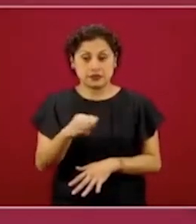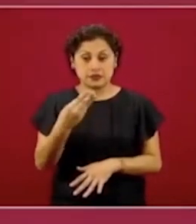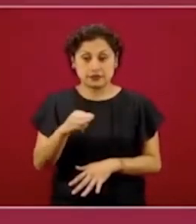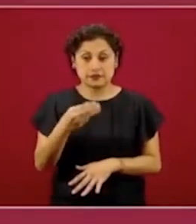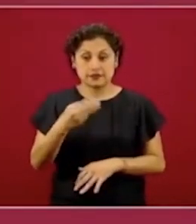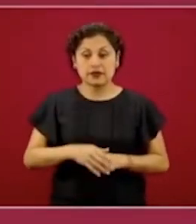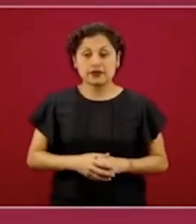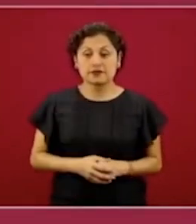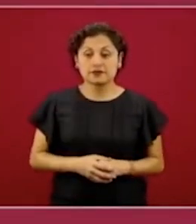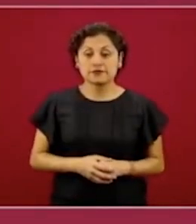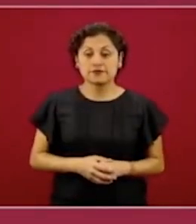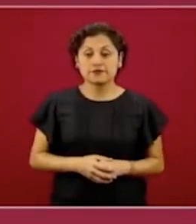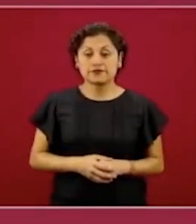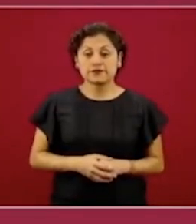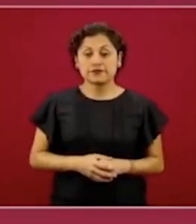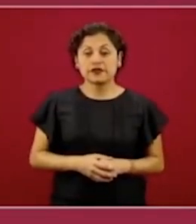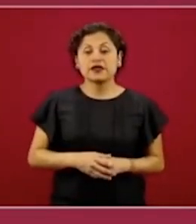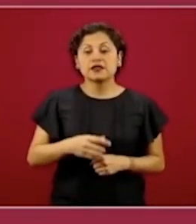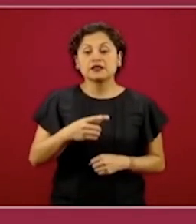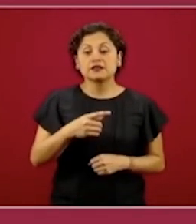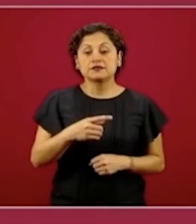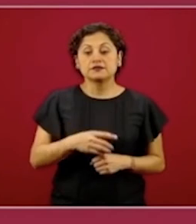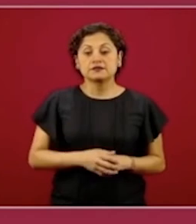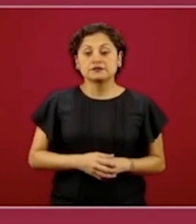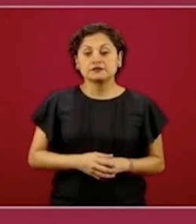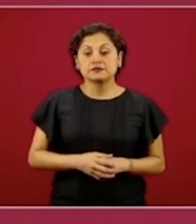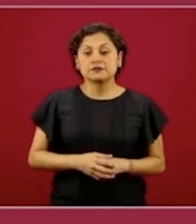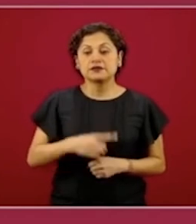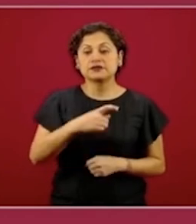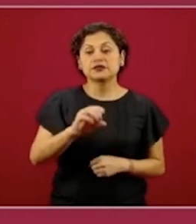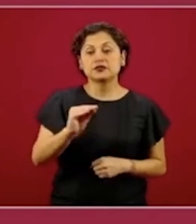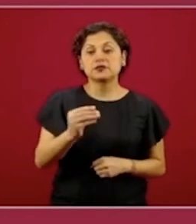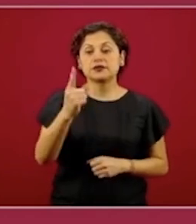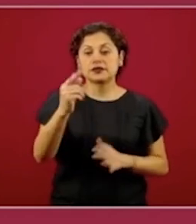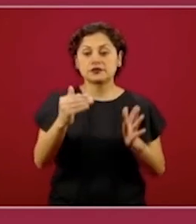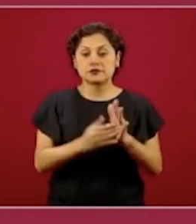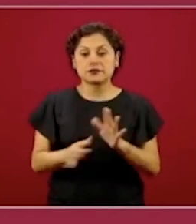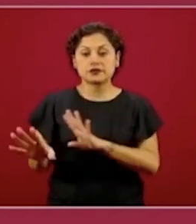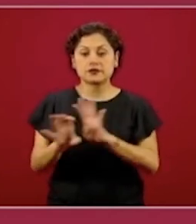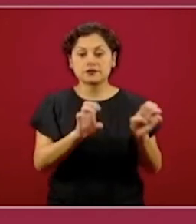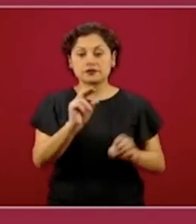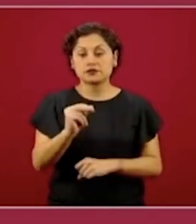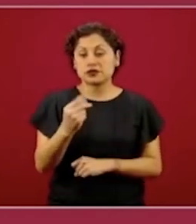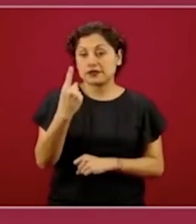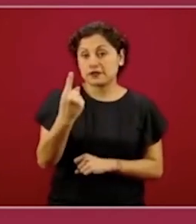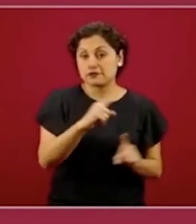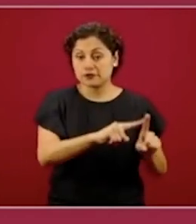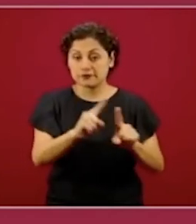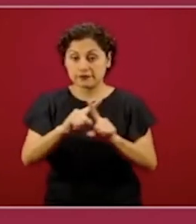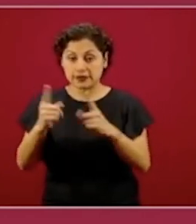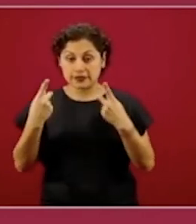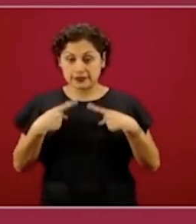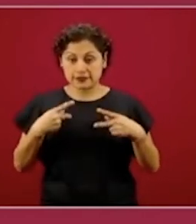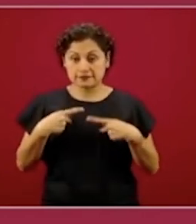981 van a totalizar casi cinco mil millones de pesos, cuatro mil 799